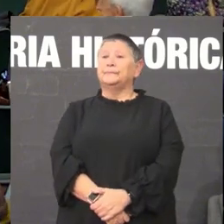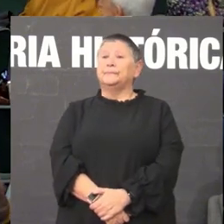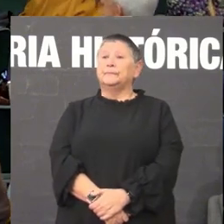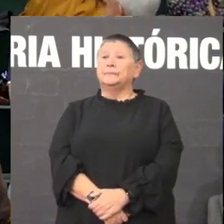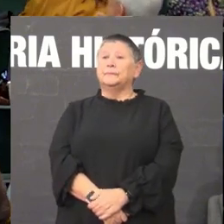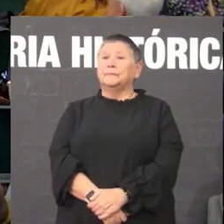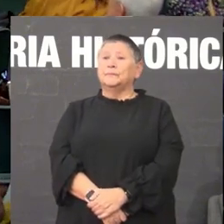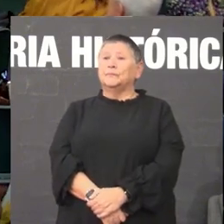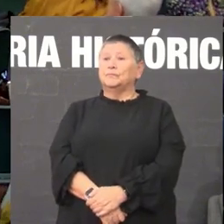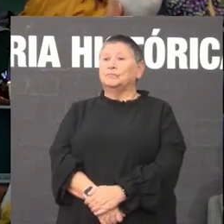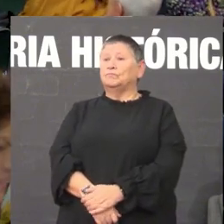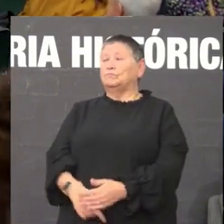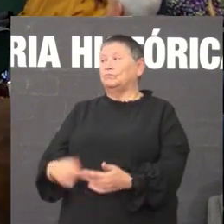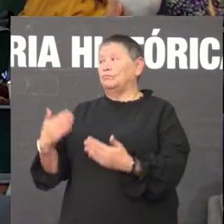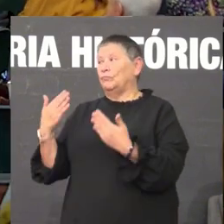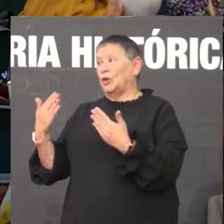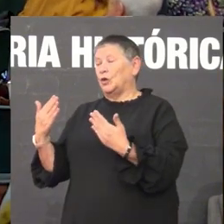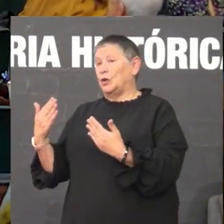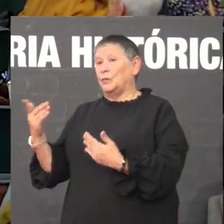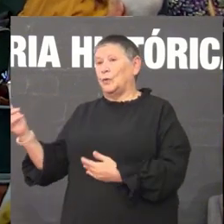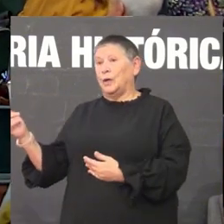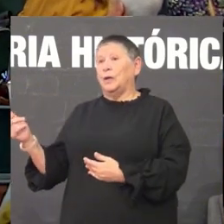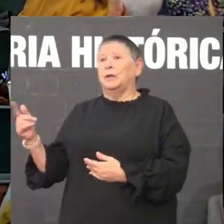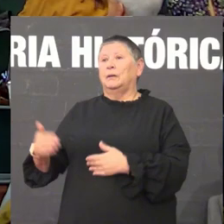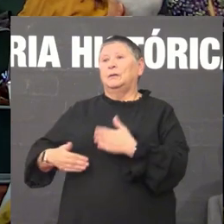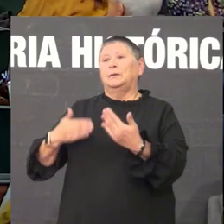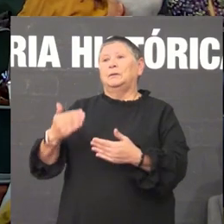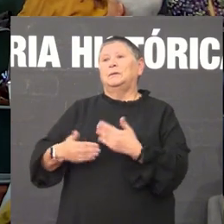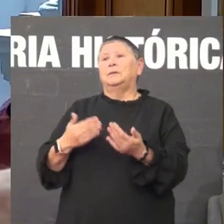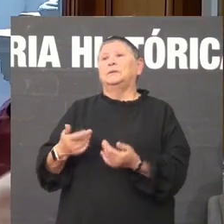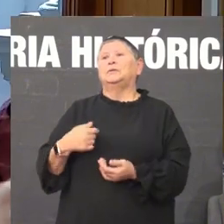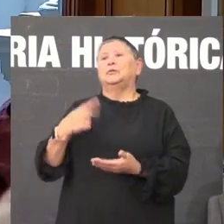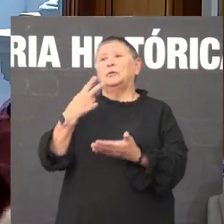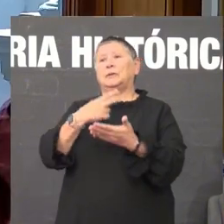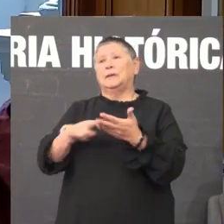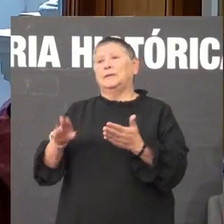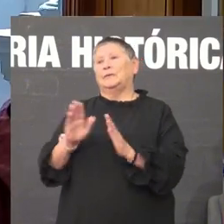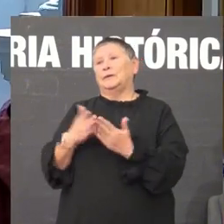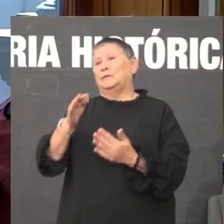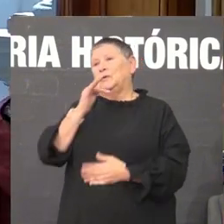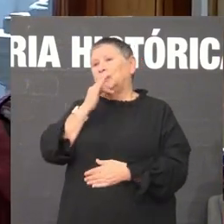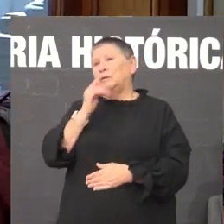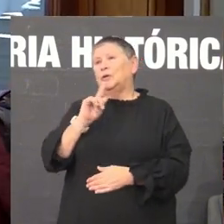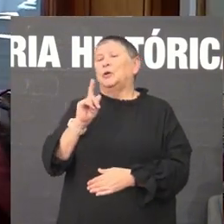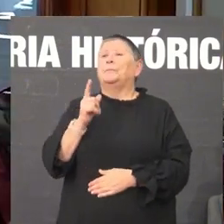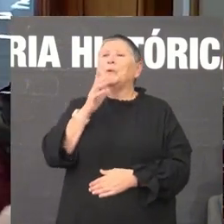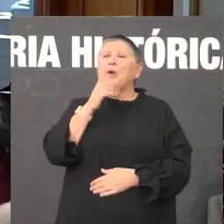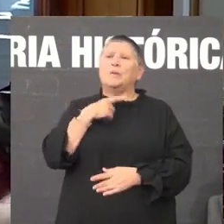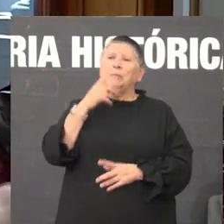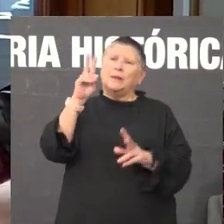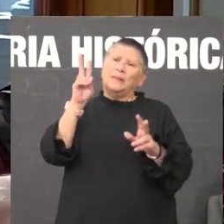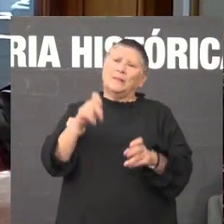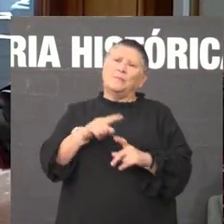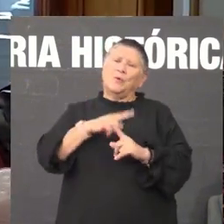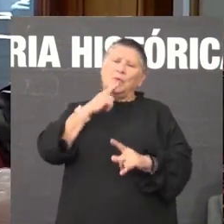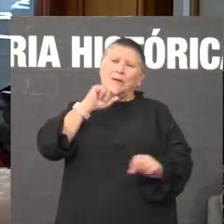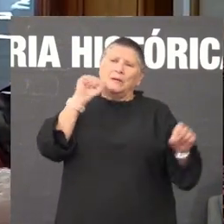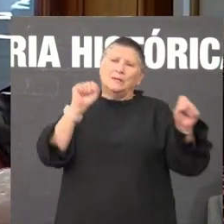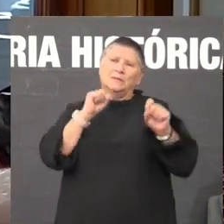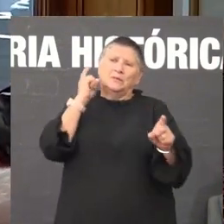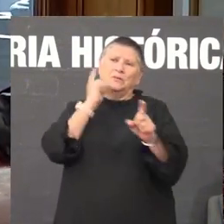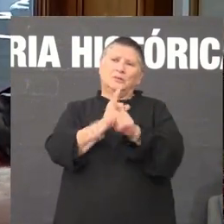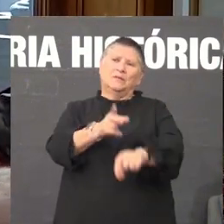parabéns Carlos por toda a traxectoria eu ainda non ligo un libro pero bueno hai unha faceta da memoria da lingua da resistencia antifranquista que non sei se